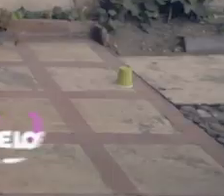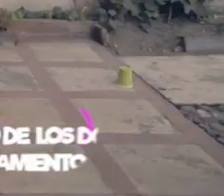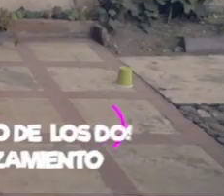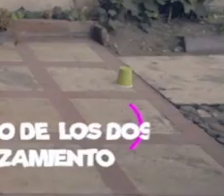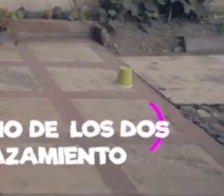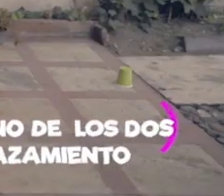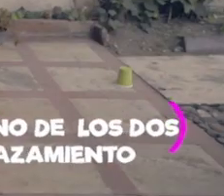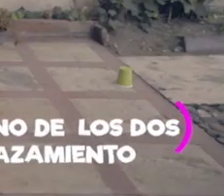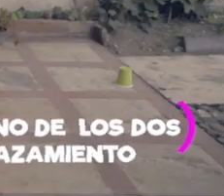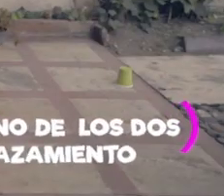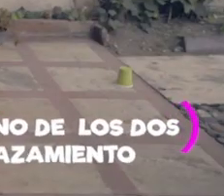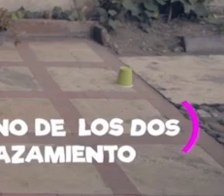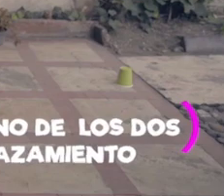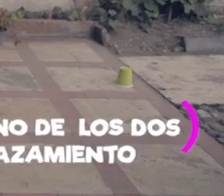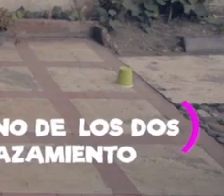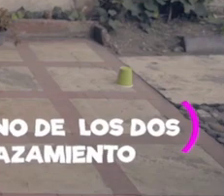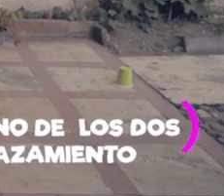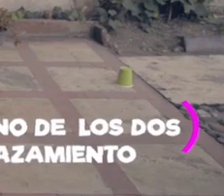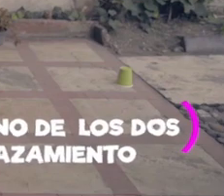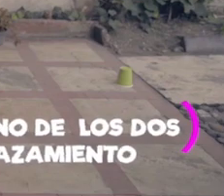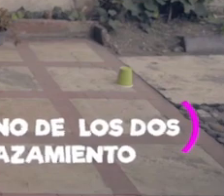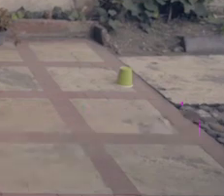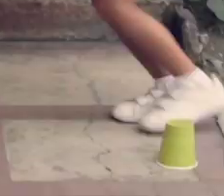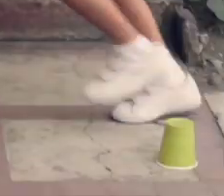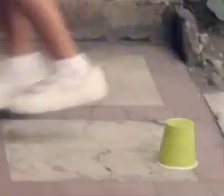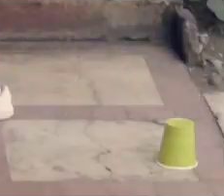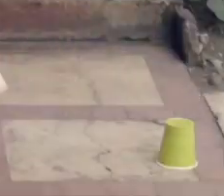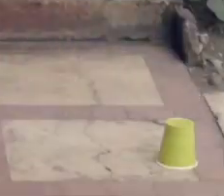¡No me